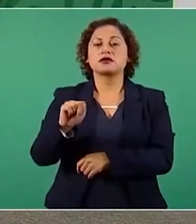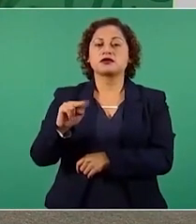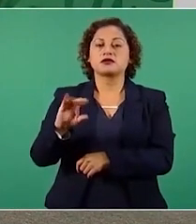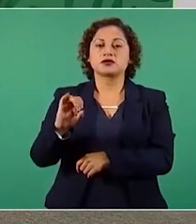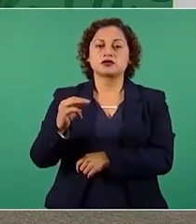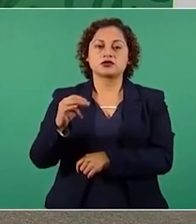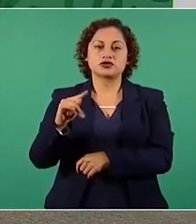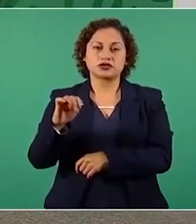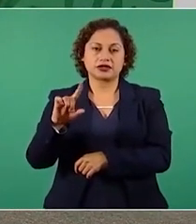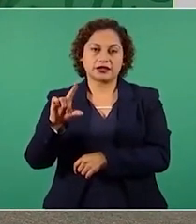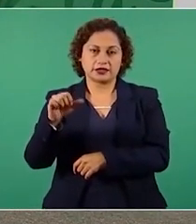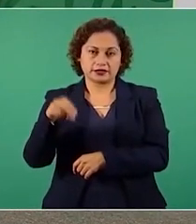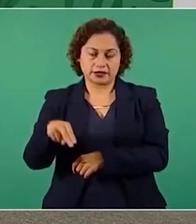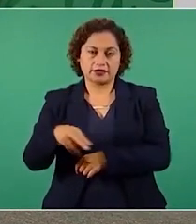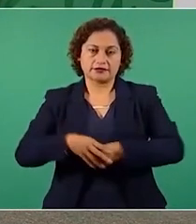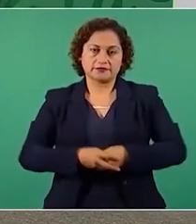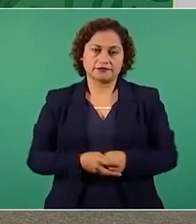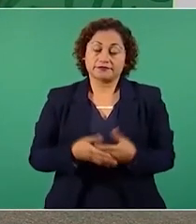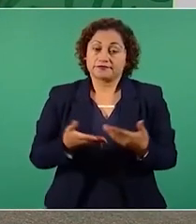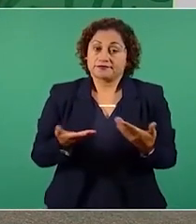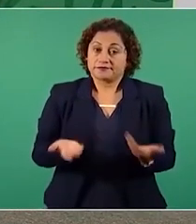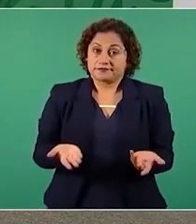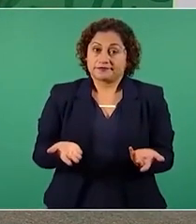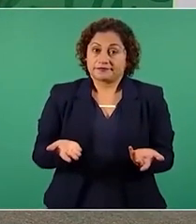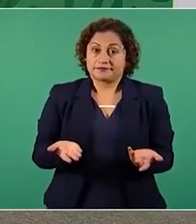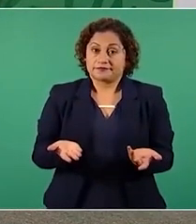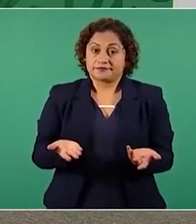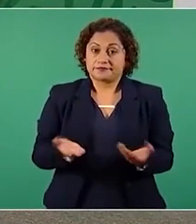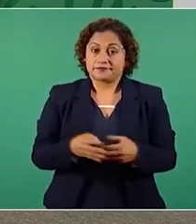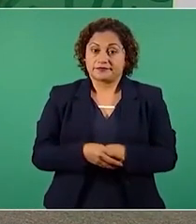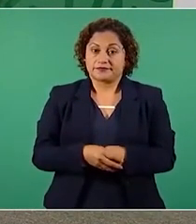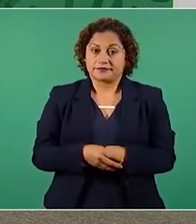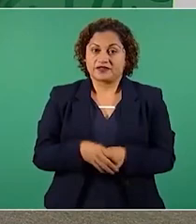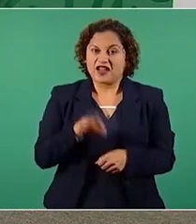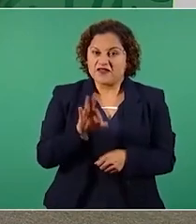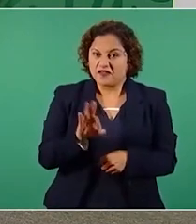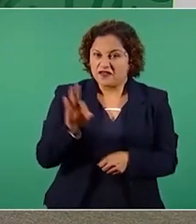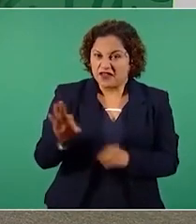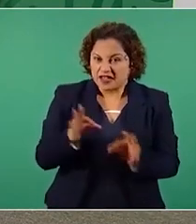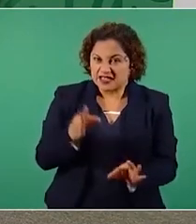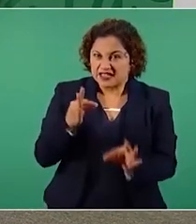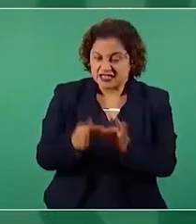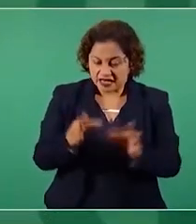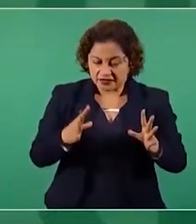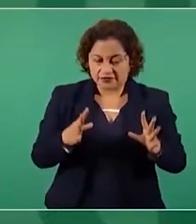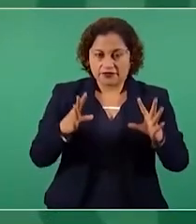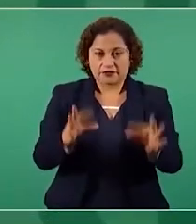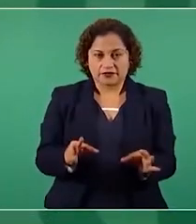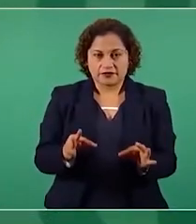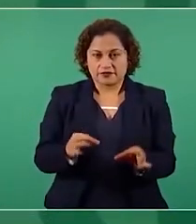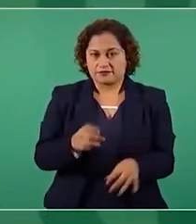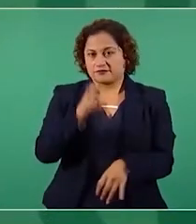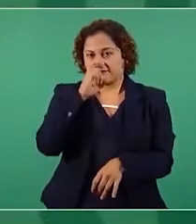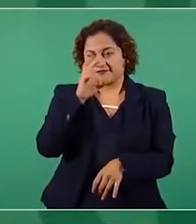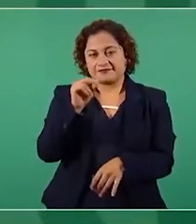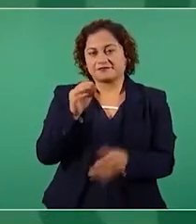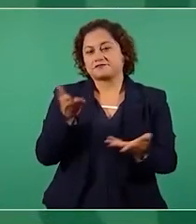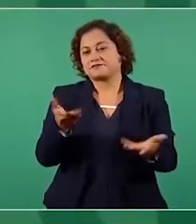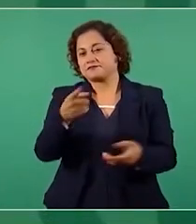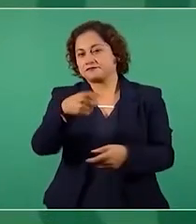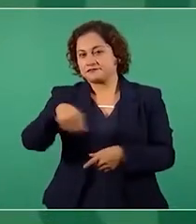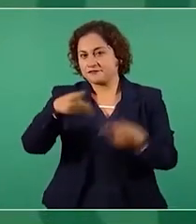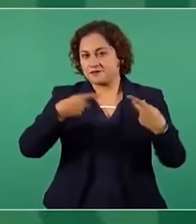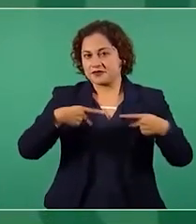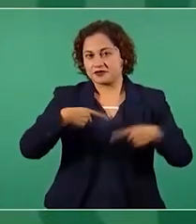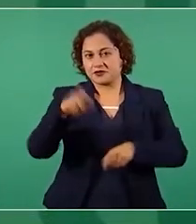No nos vamos a poner tan estrictos en cuanto a la fecha de la fundación. Ahí se los dejamos a los historiadores